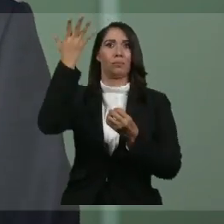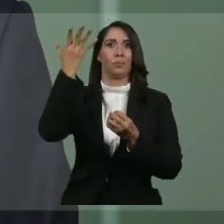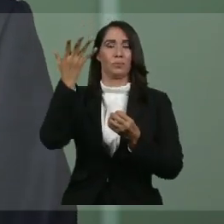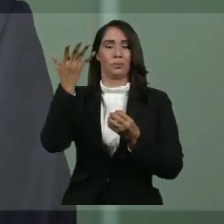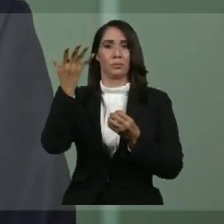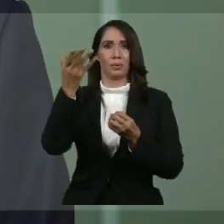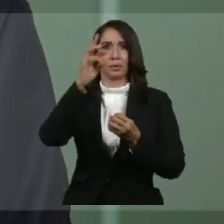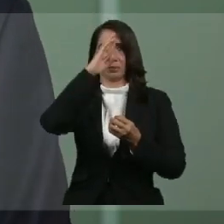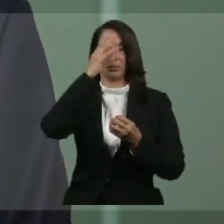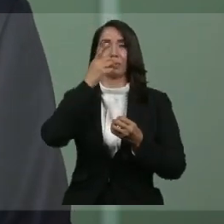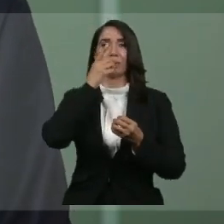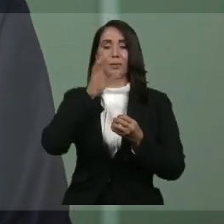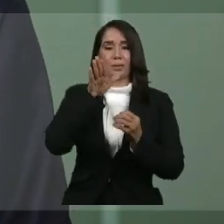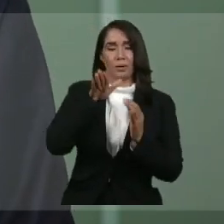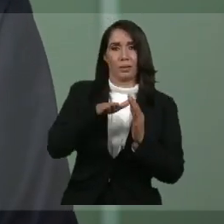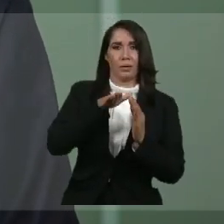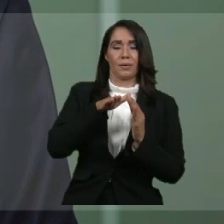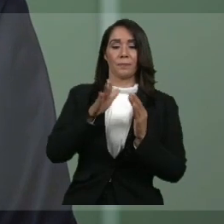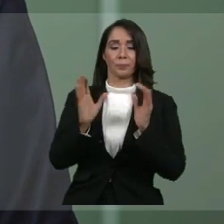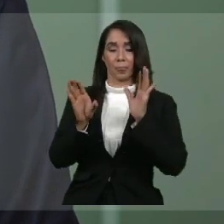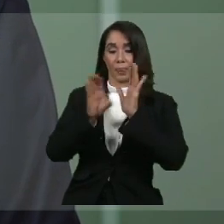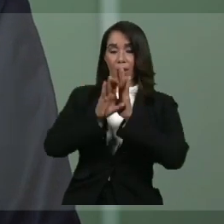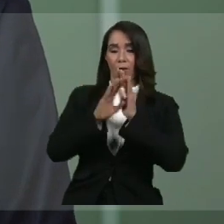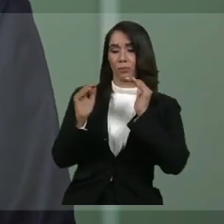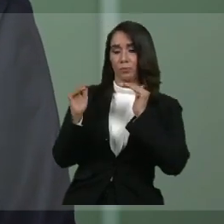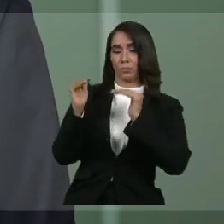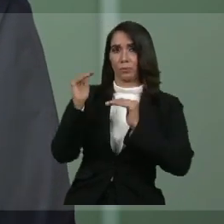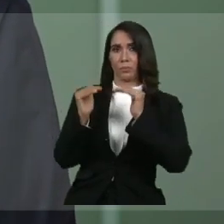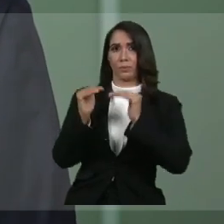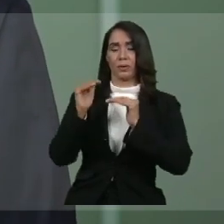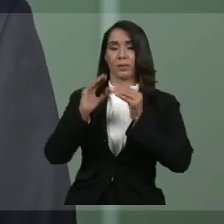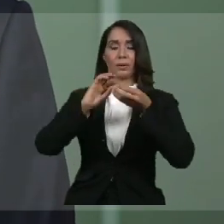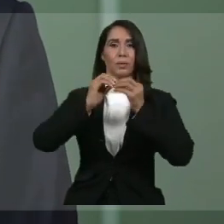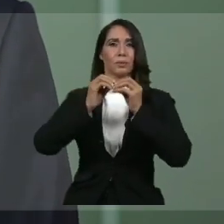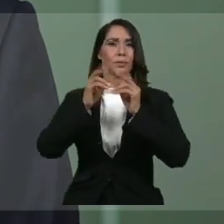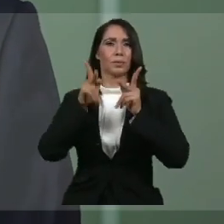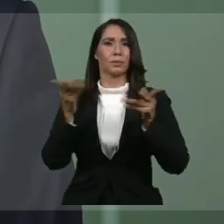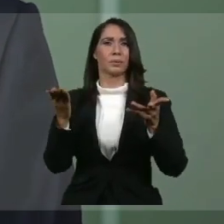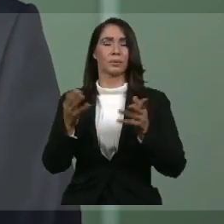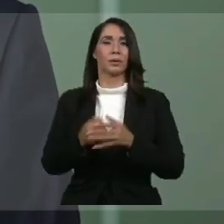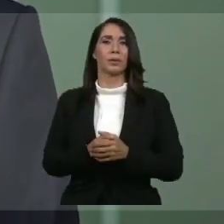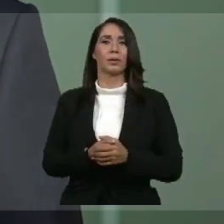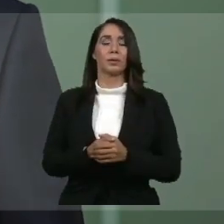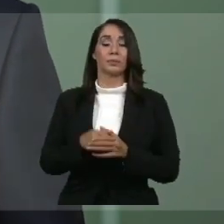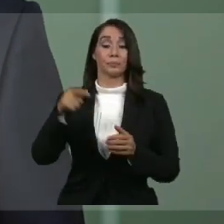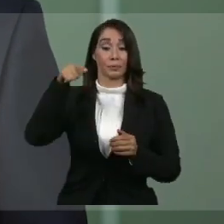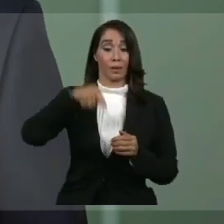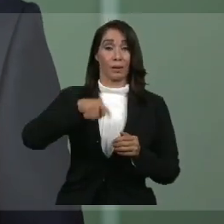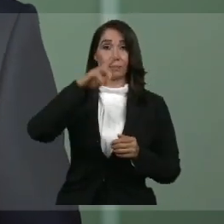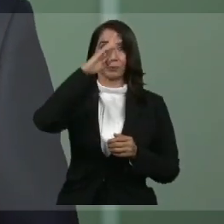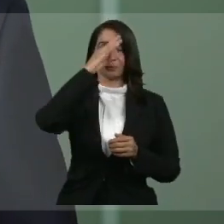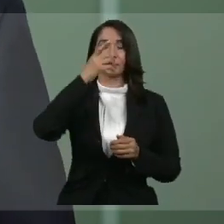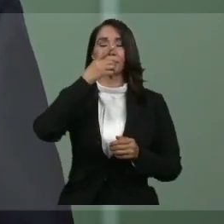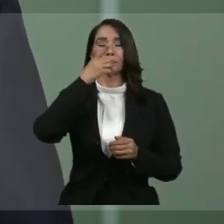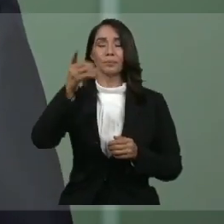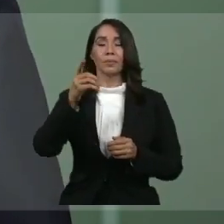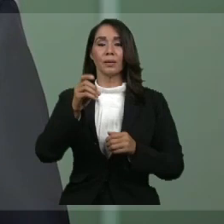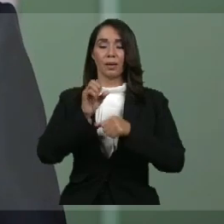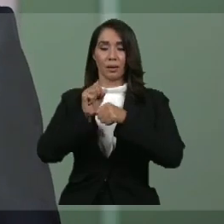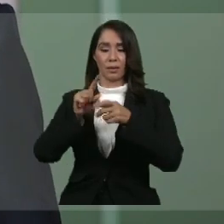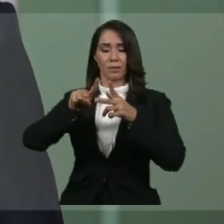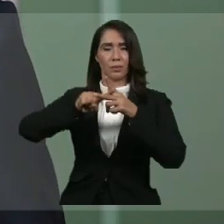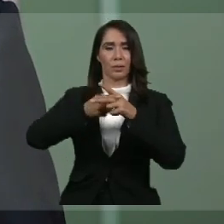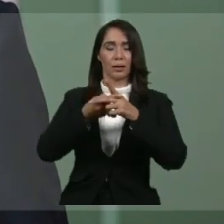nuestra. Veamos un ejemplo comparable en número de personas a nuestro país y donde la pandemia